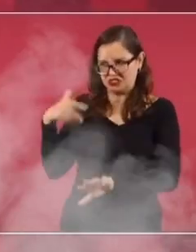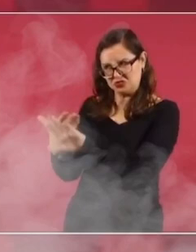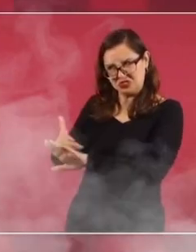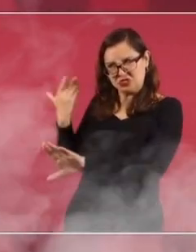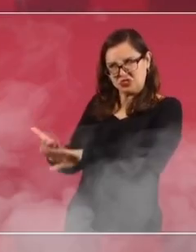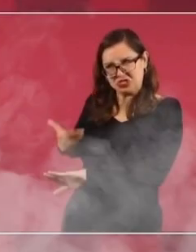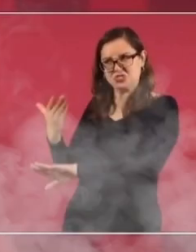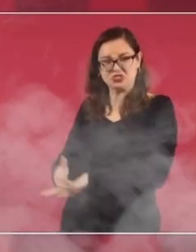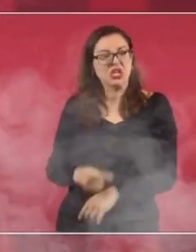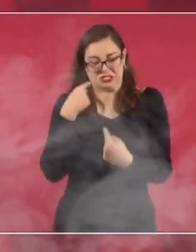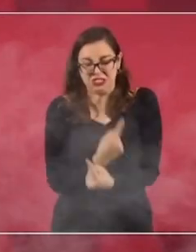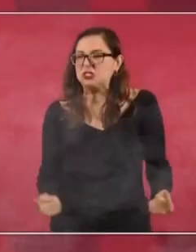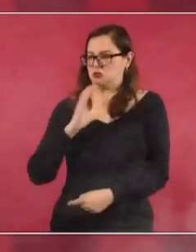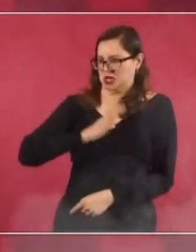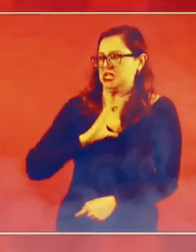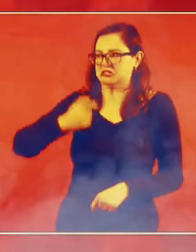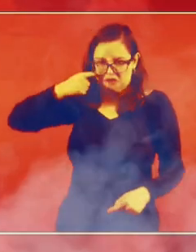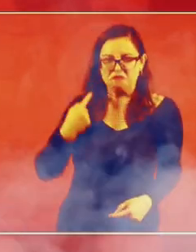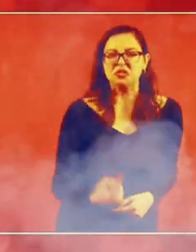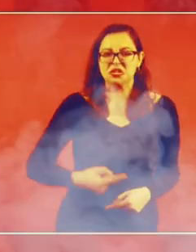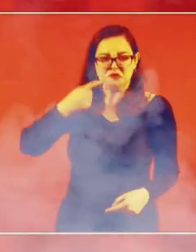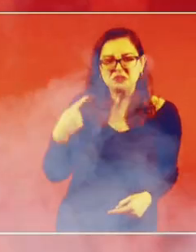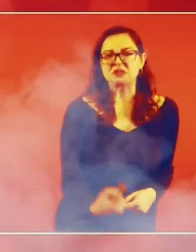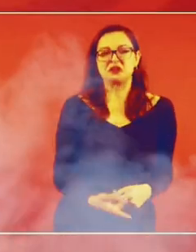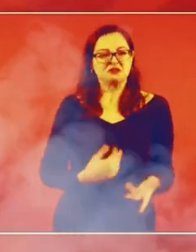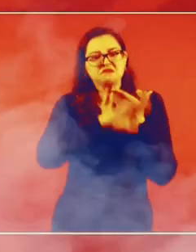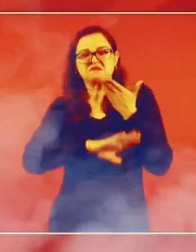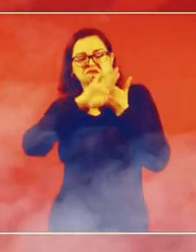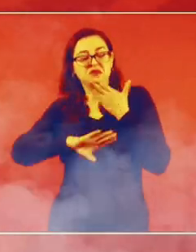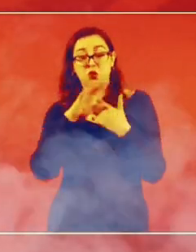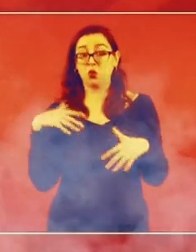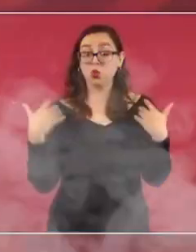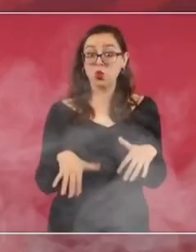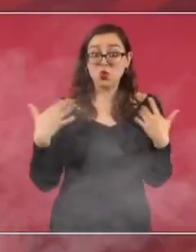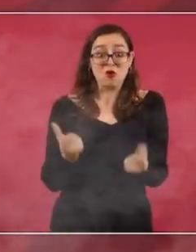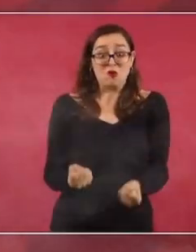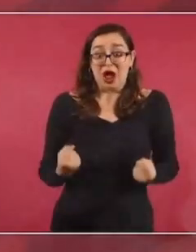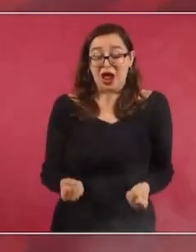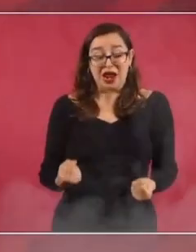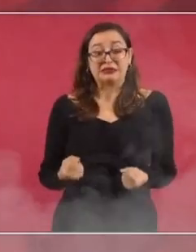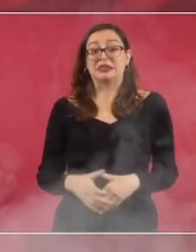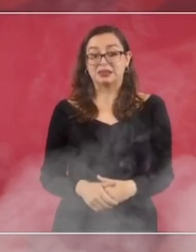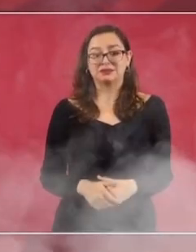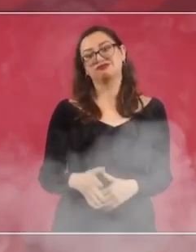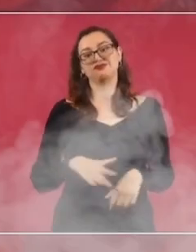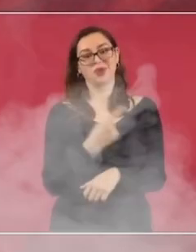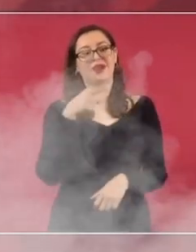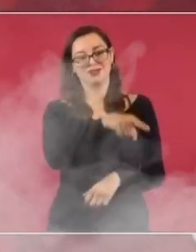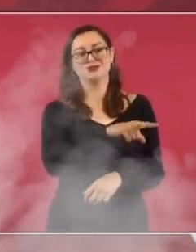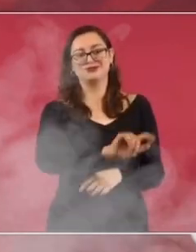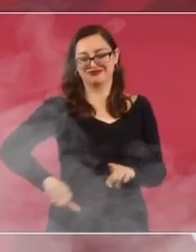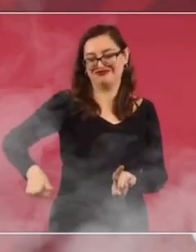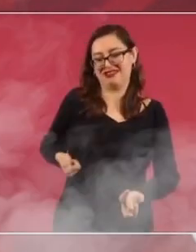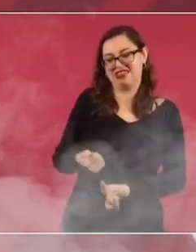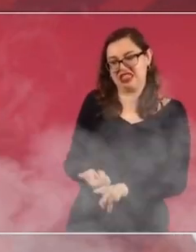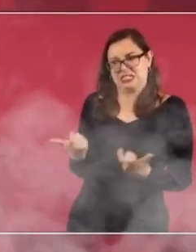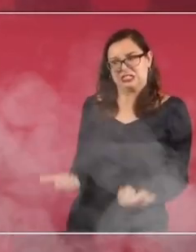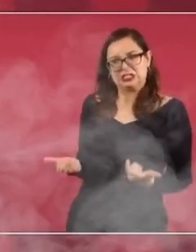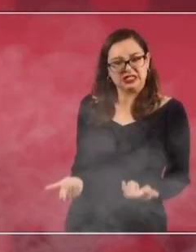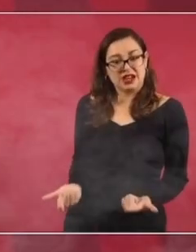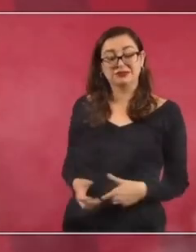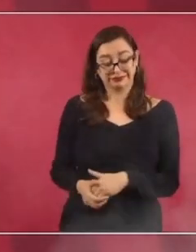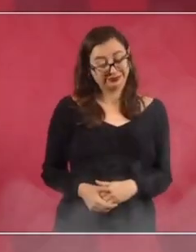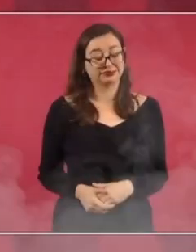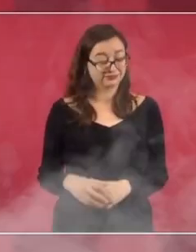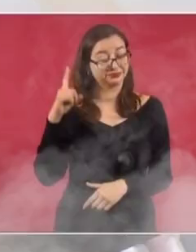no atendíamos a los niños con cáncer y levantaron todo un movimiento con ese propósito. Y ellos detrás, financiando. Nos